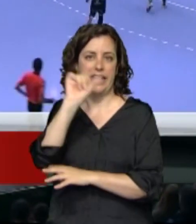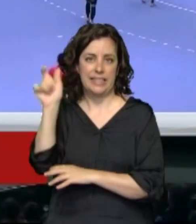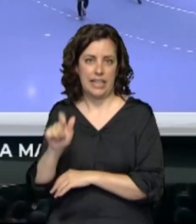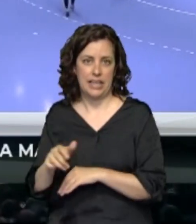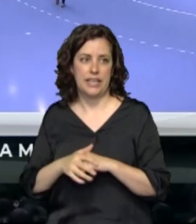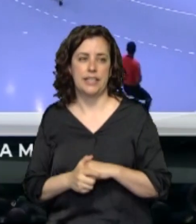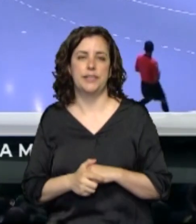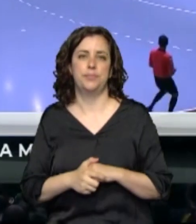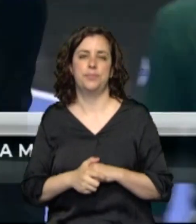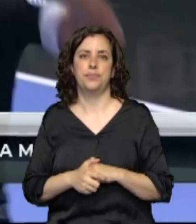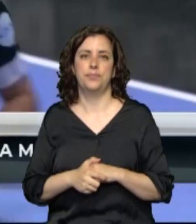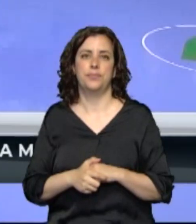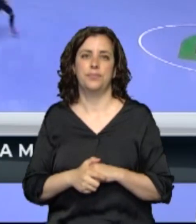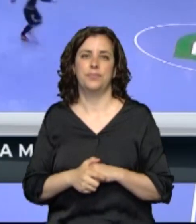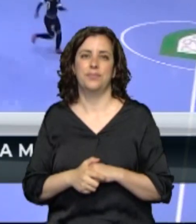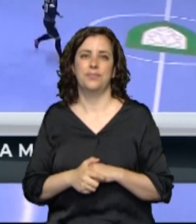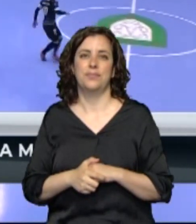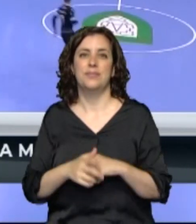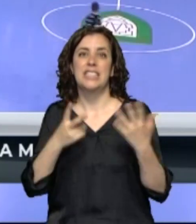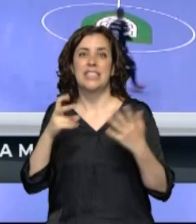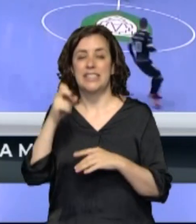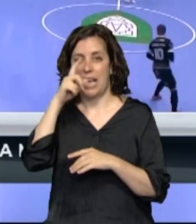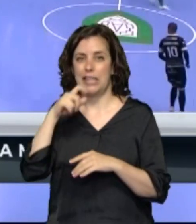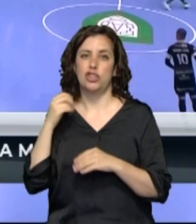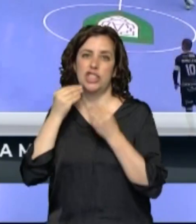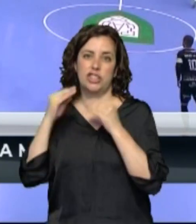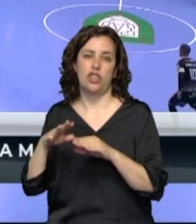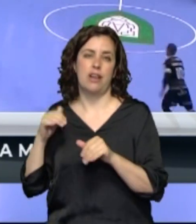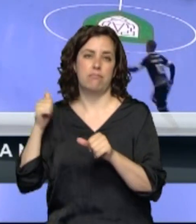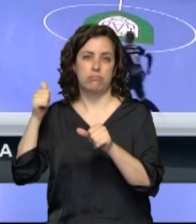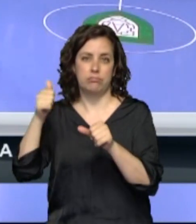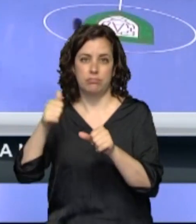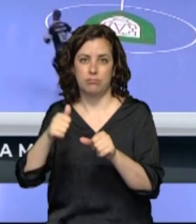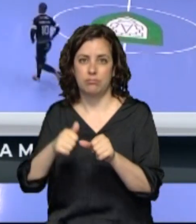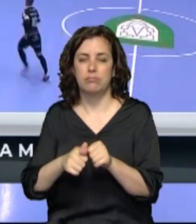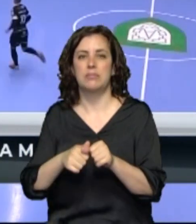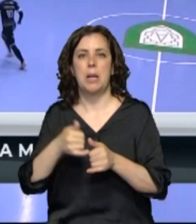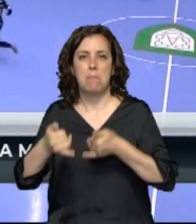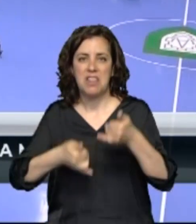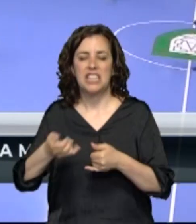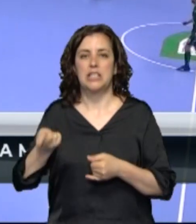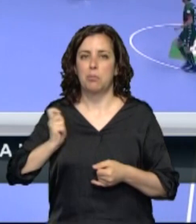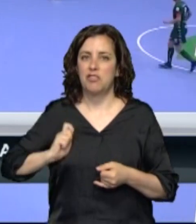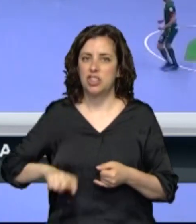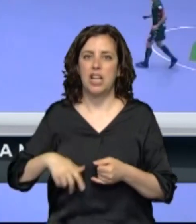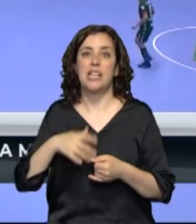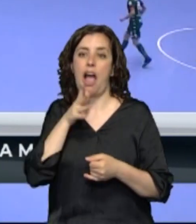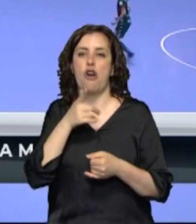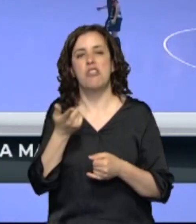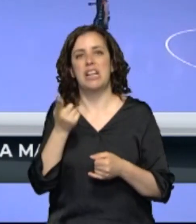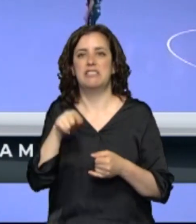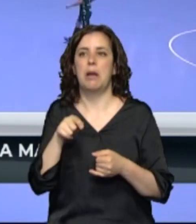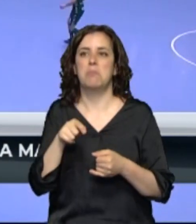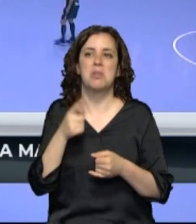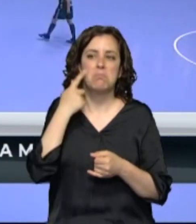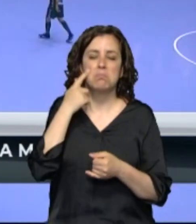próximas temporadas. 70 años de historiales avalan especialmente en cuadros y bicicletas profesionales y ahora se abre al sector de las